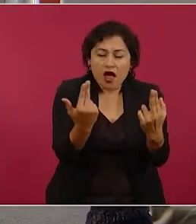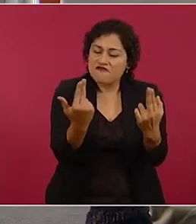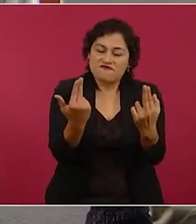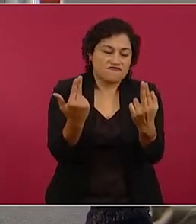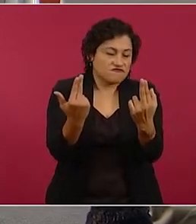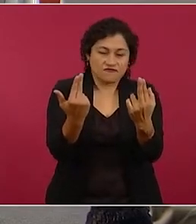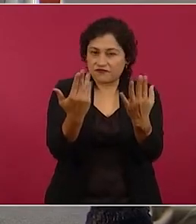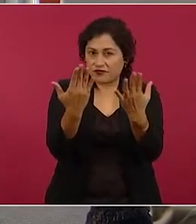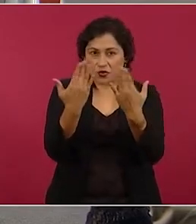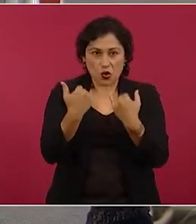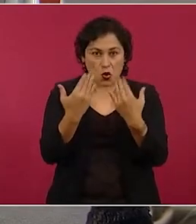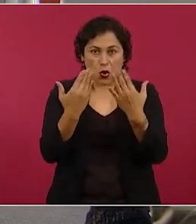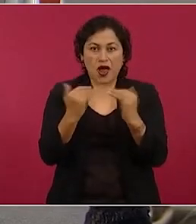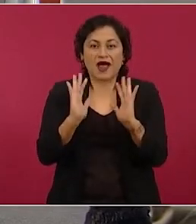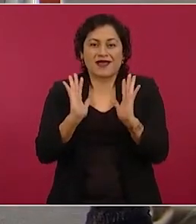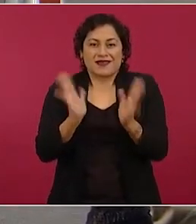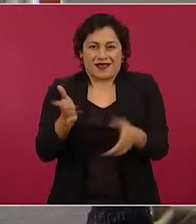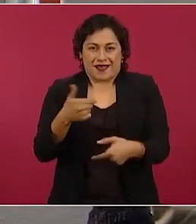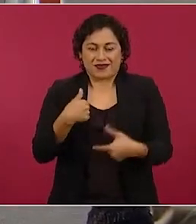expliqué que vamos a sembrar,